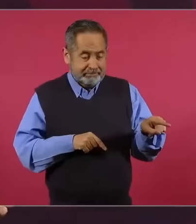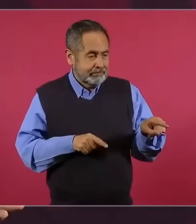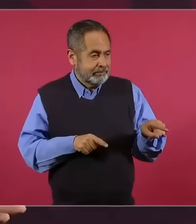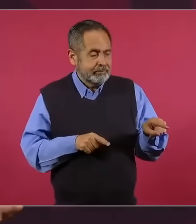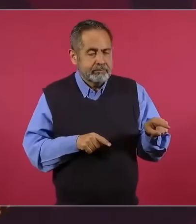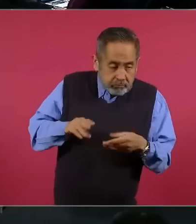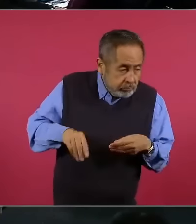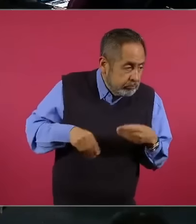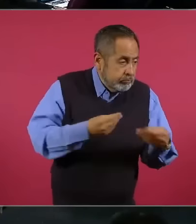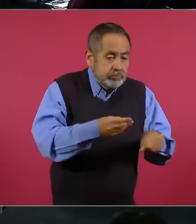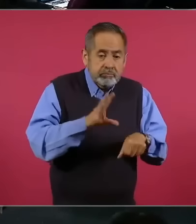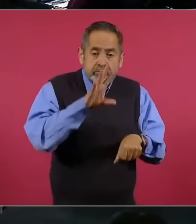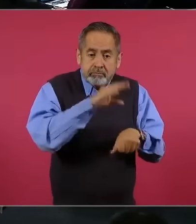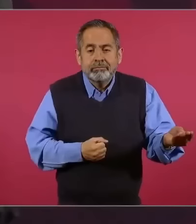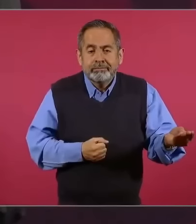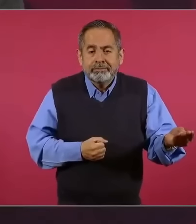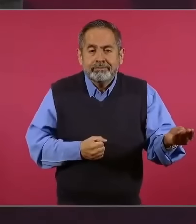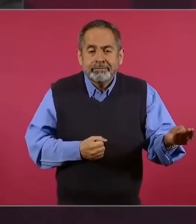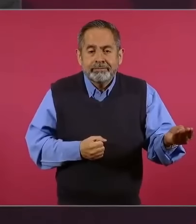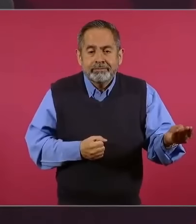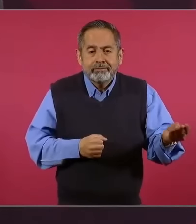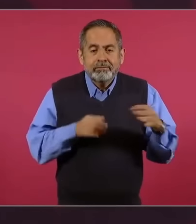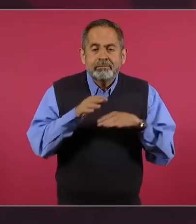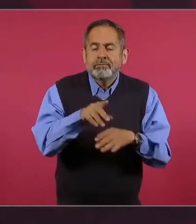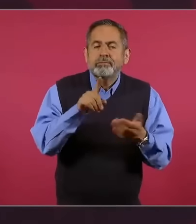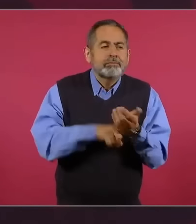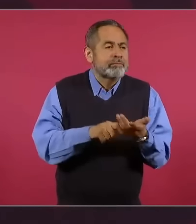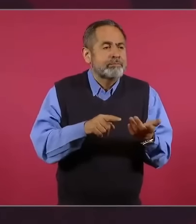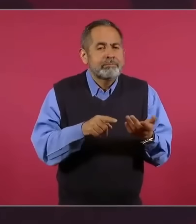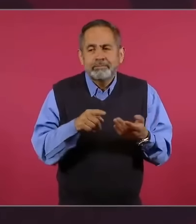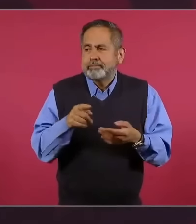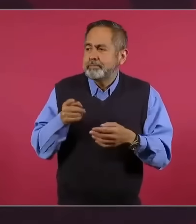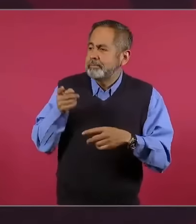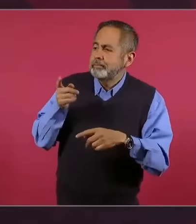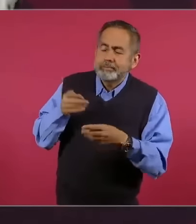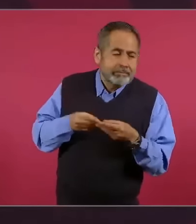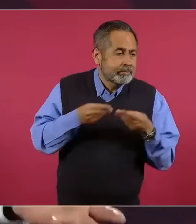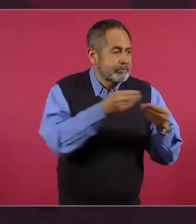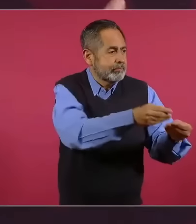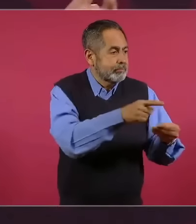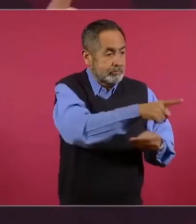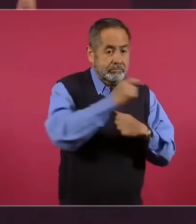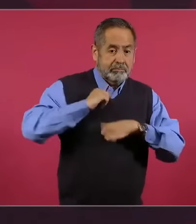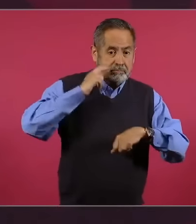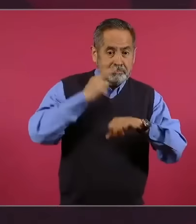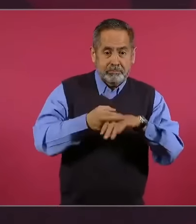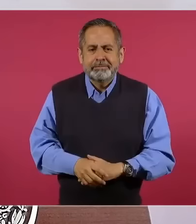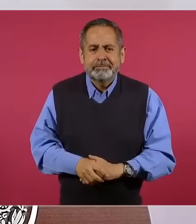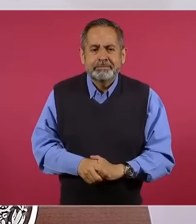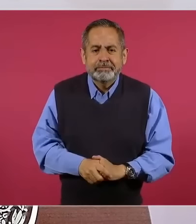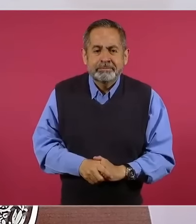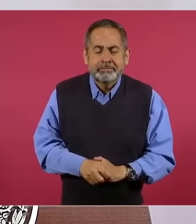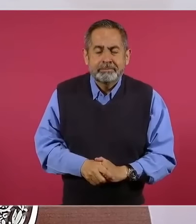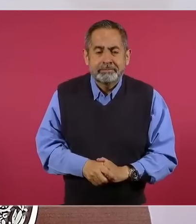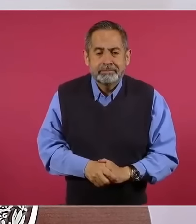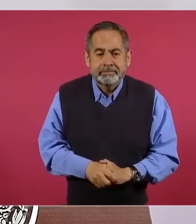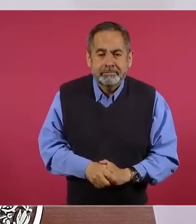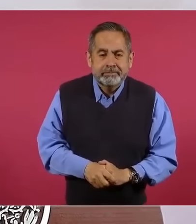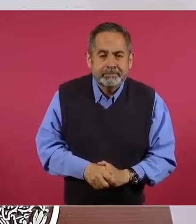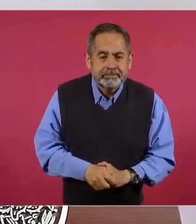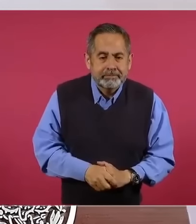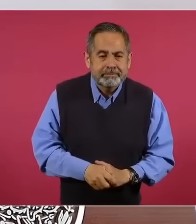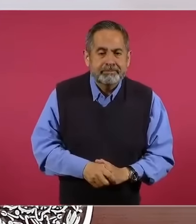concesionado, privatizado un reclusorio con